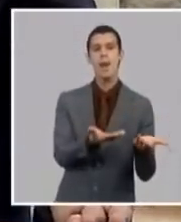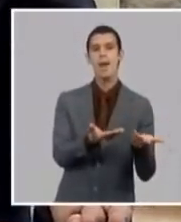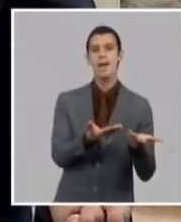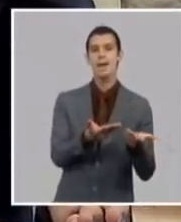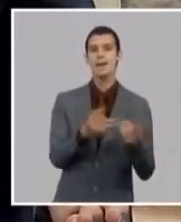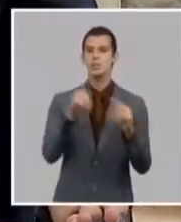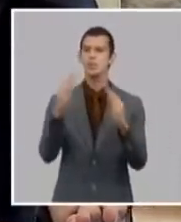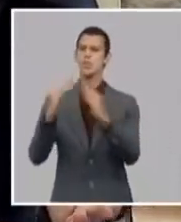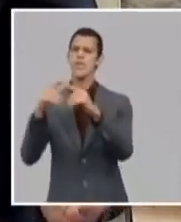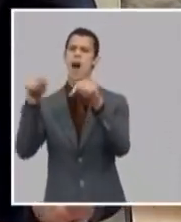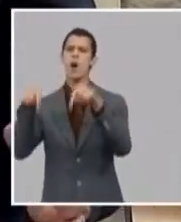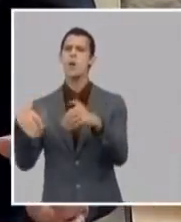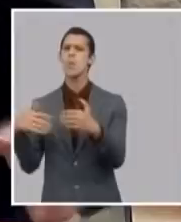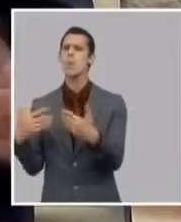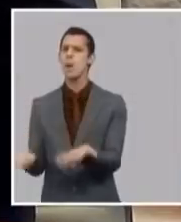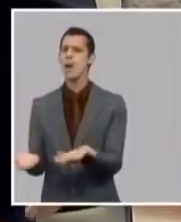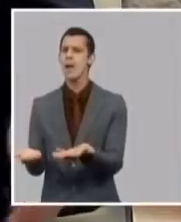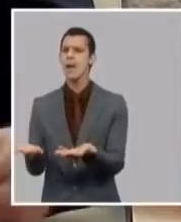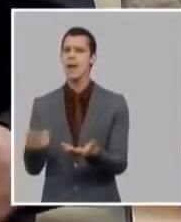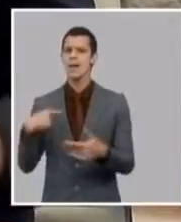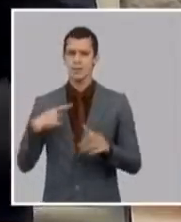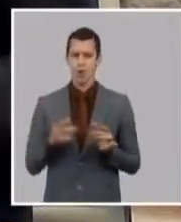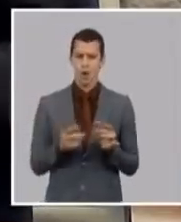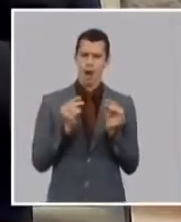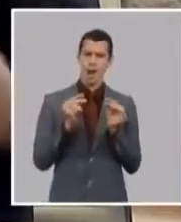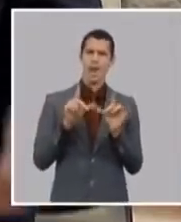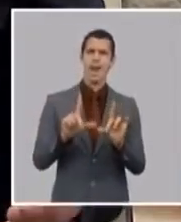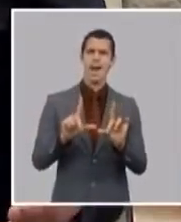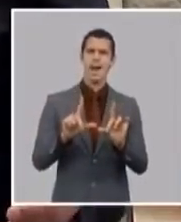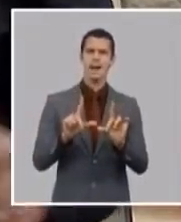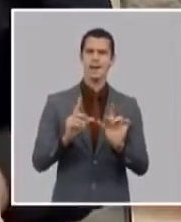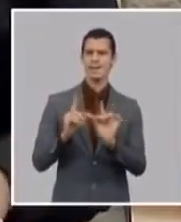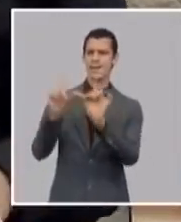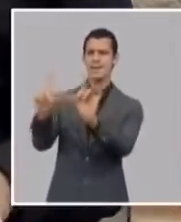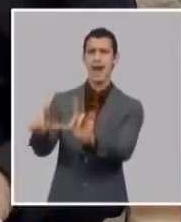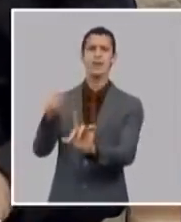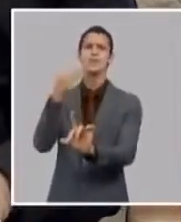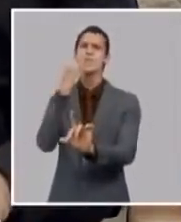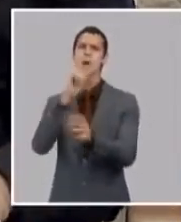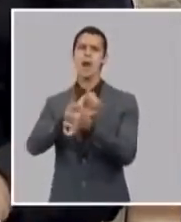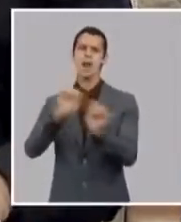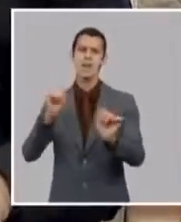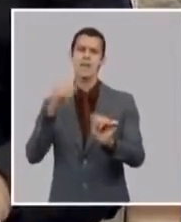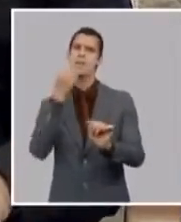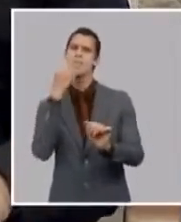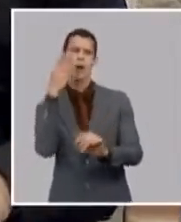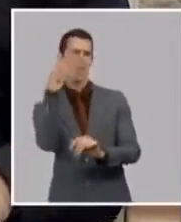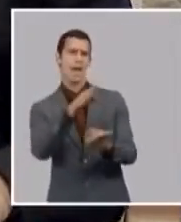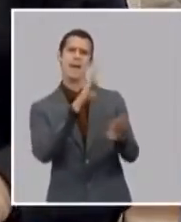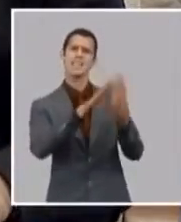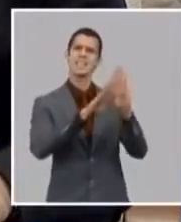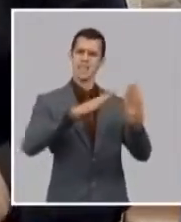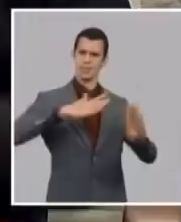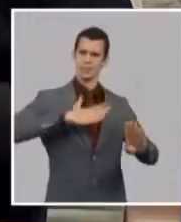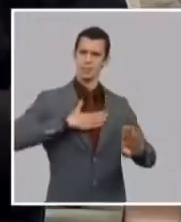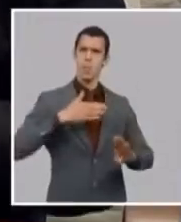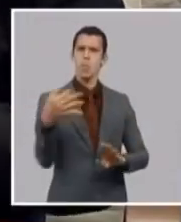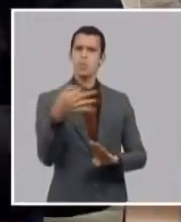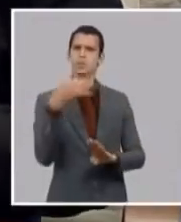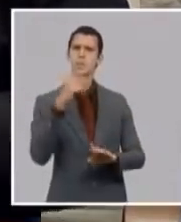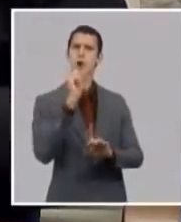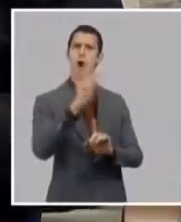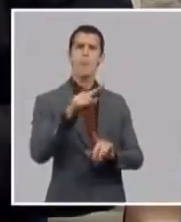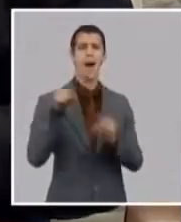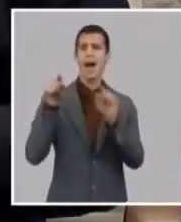nos informa la COVID ha ido implicando que ahora esas personas no tienen movilidad y no tienen acceso a adquirir los productos no